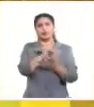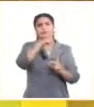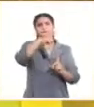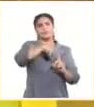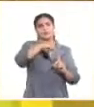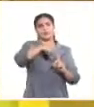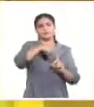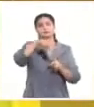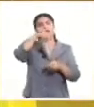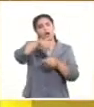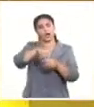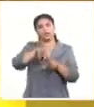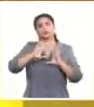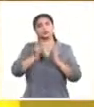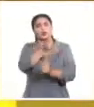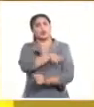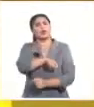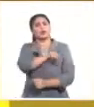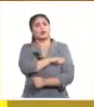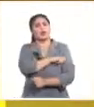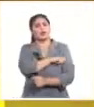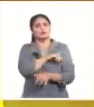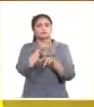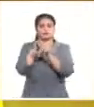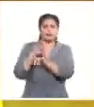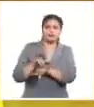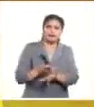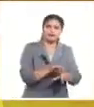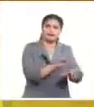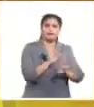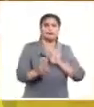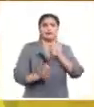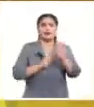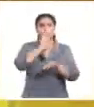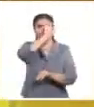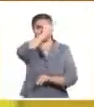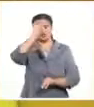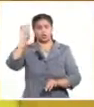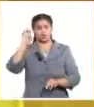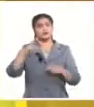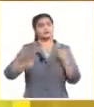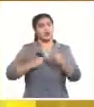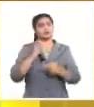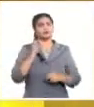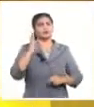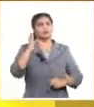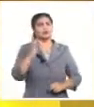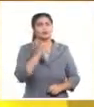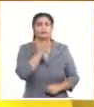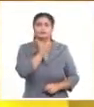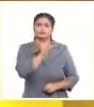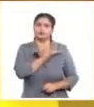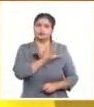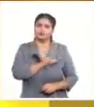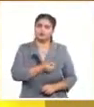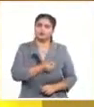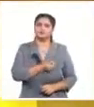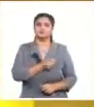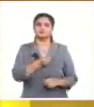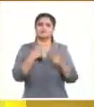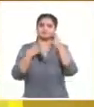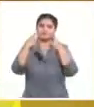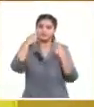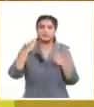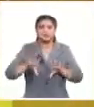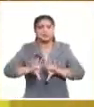rinde tributo en este momento con respeto, recogimiento, dolor, luto y dolor en toda